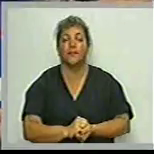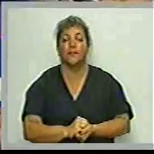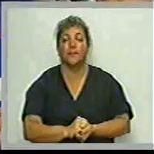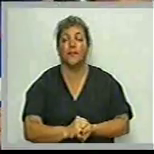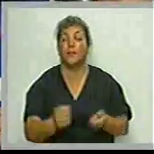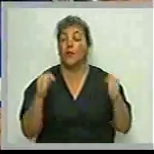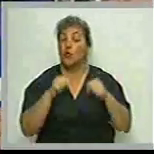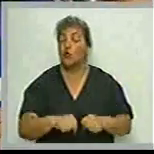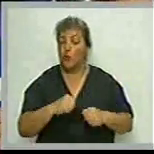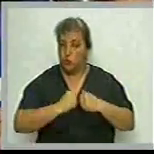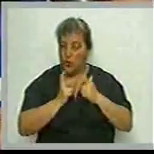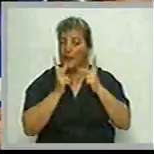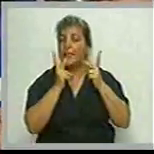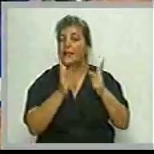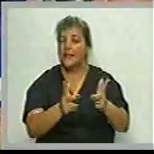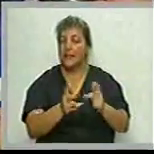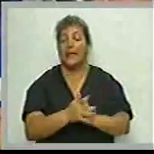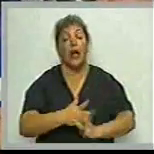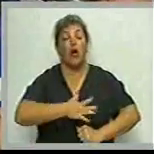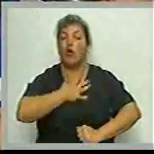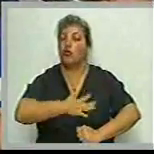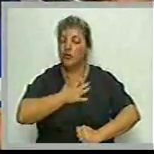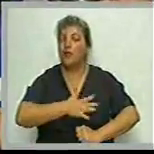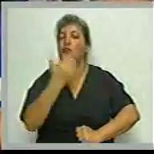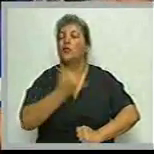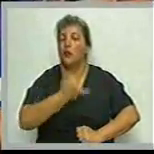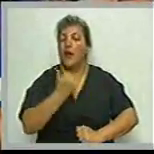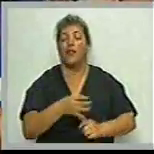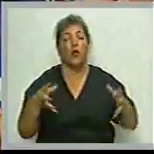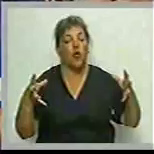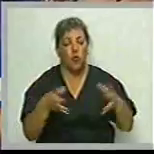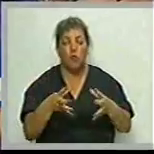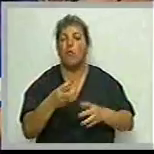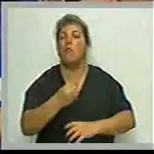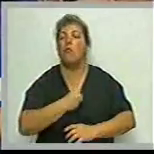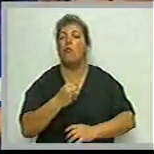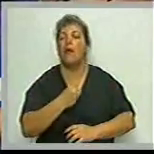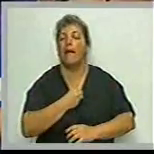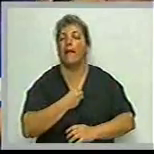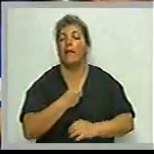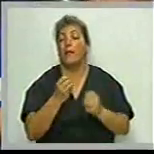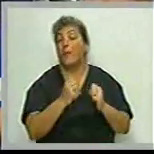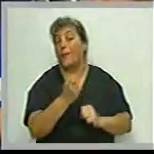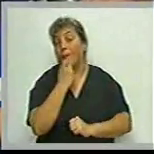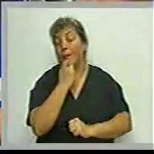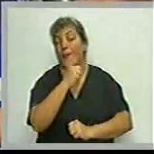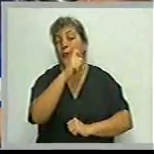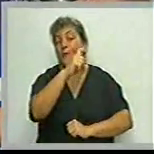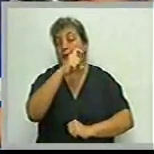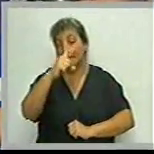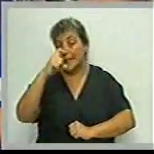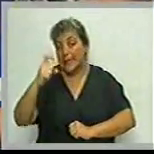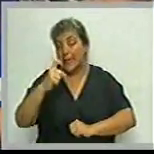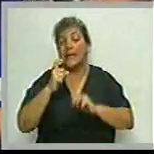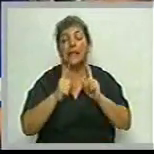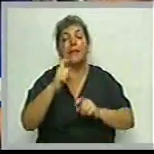Voy a expresar, digamos, la satisfacción de las organizaciones populares, como la Corriente Clasista, como